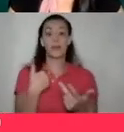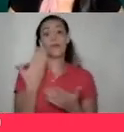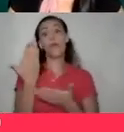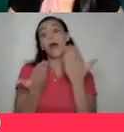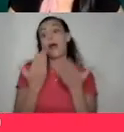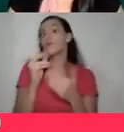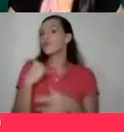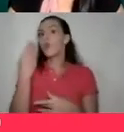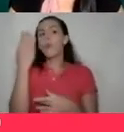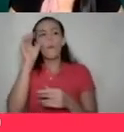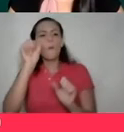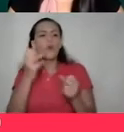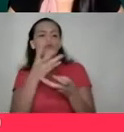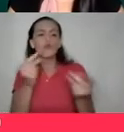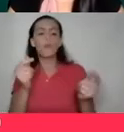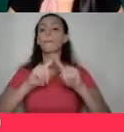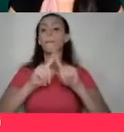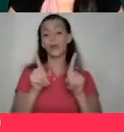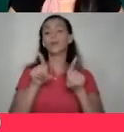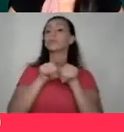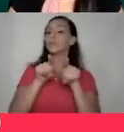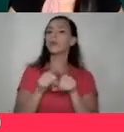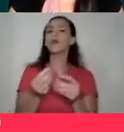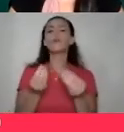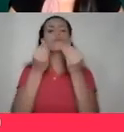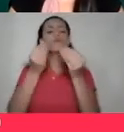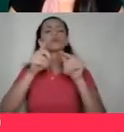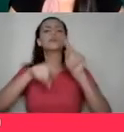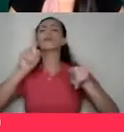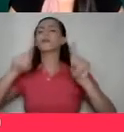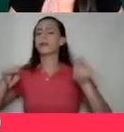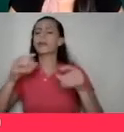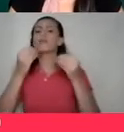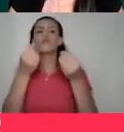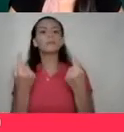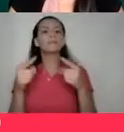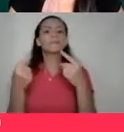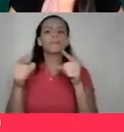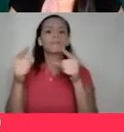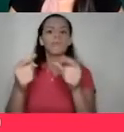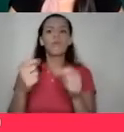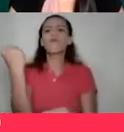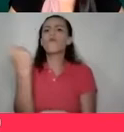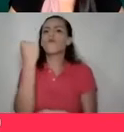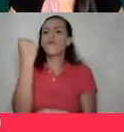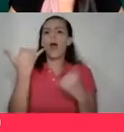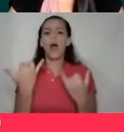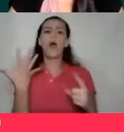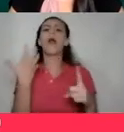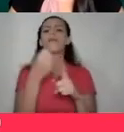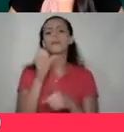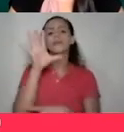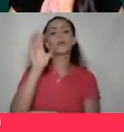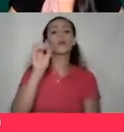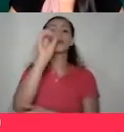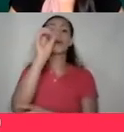logrado resolver, pero sobre todo hay mucha estadística y hay una incidencia muy, muy fuerte que está afectando a ese 50%